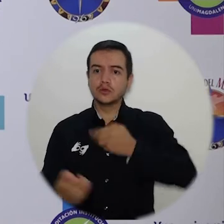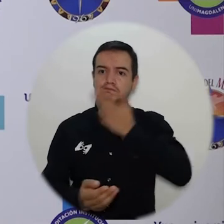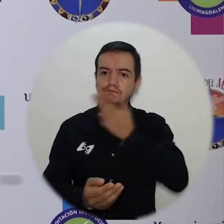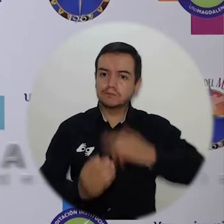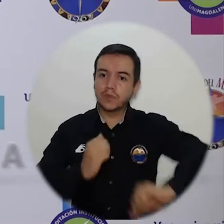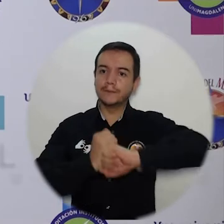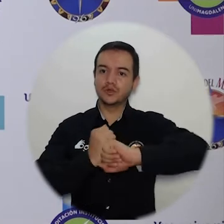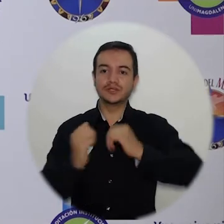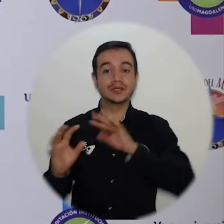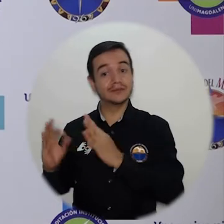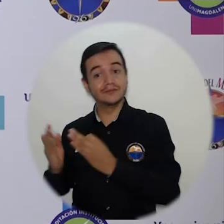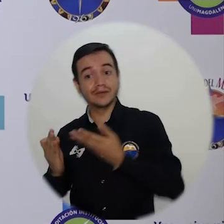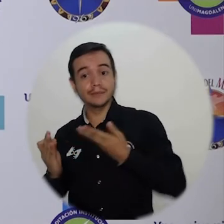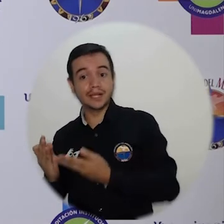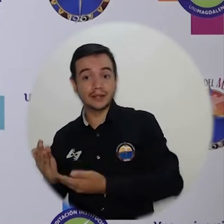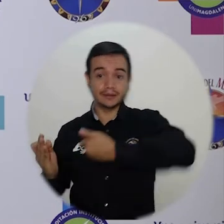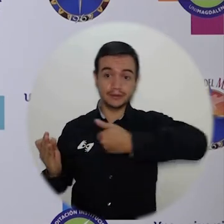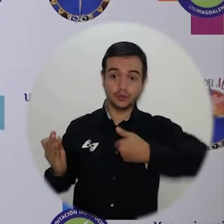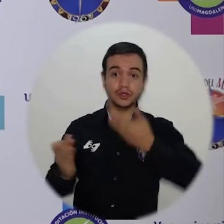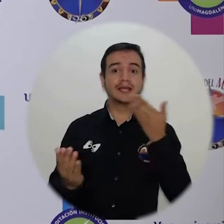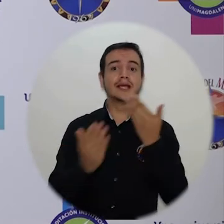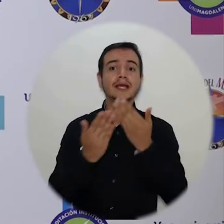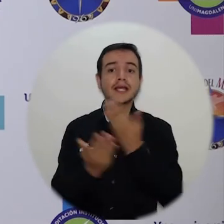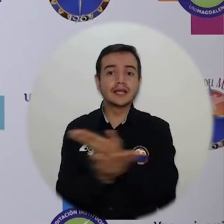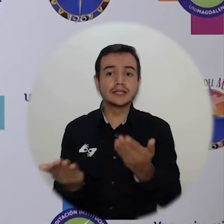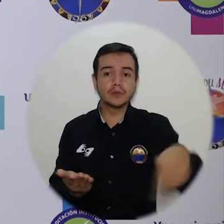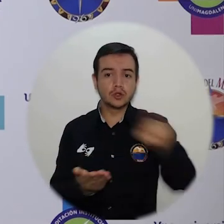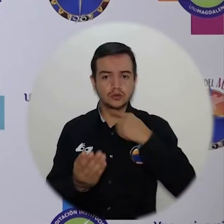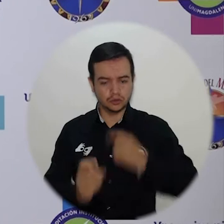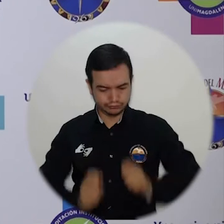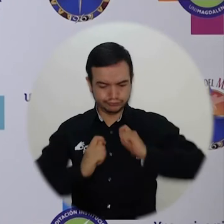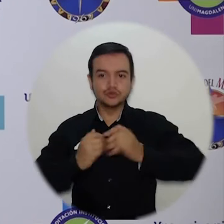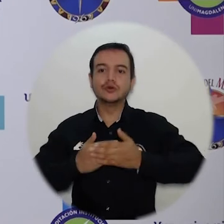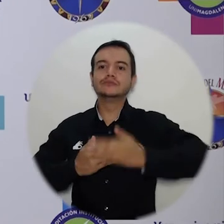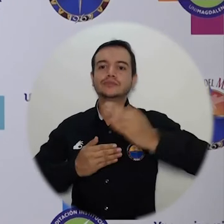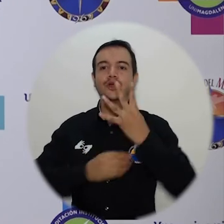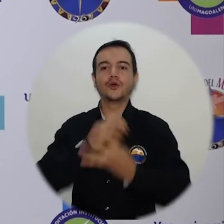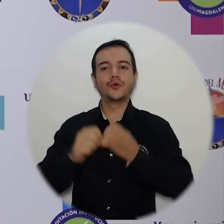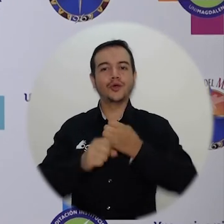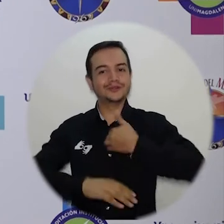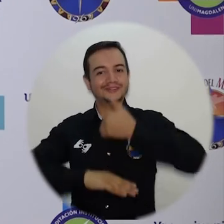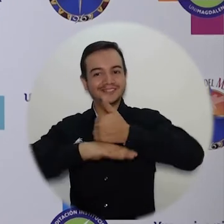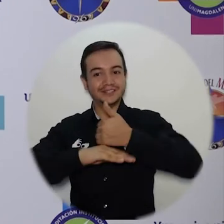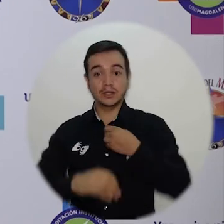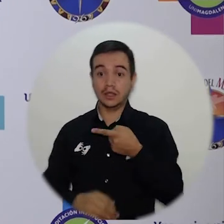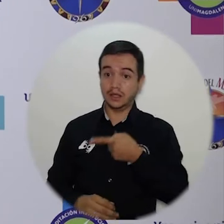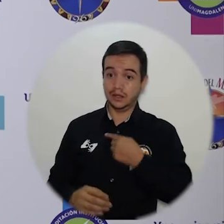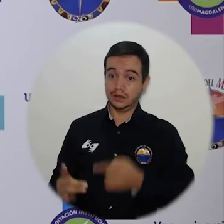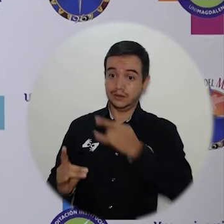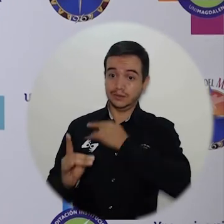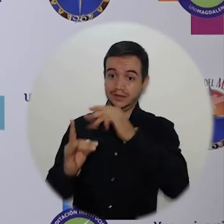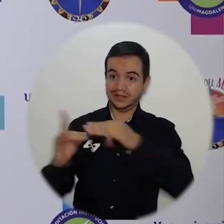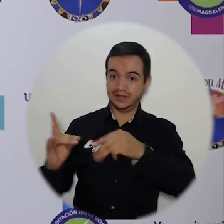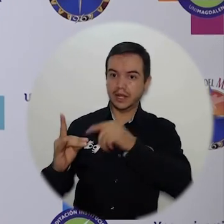mi familia y del mío propio por darme la posibilidad y la oportunidad de continuar siendo subvector por cuatro años más. Vamos a ser de la Universidad del Magdalena una universidad aún